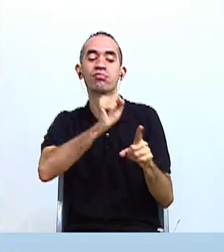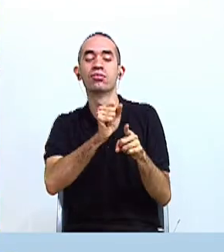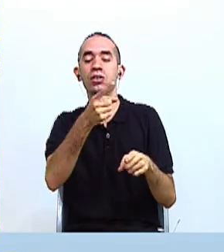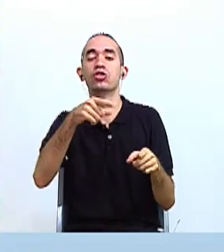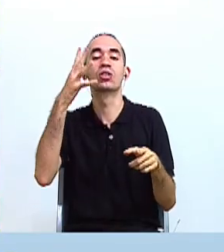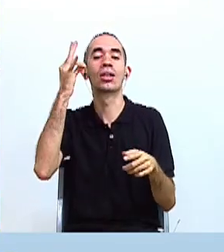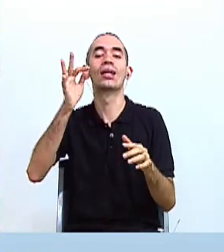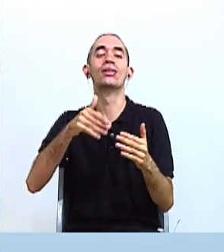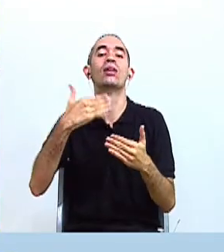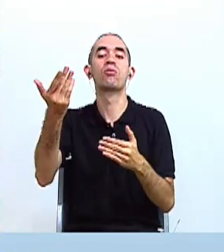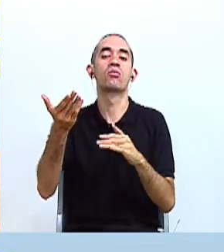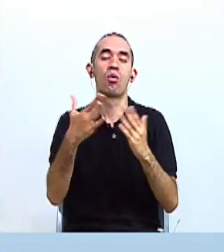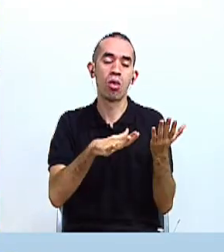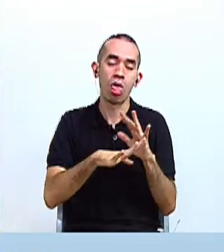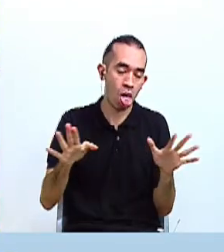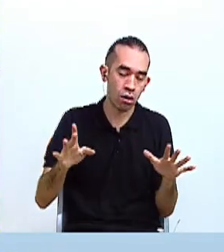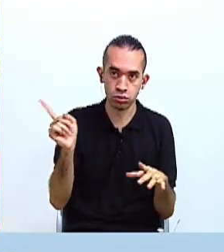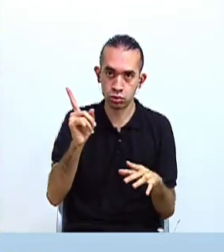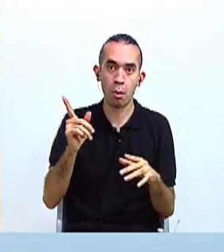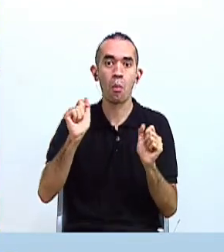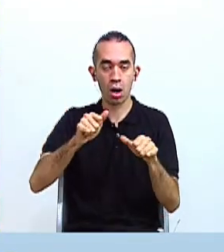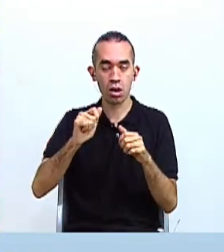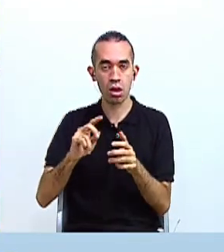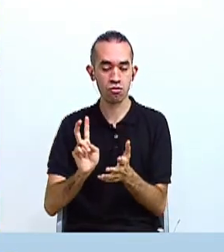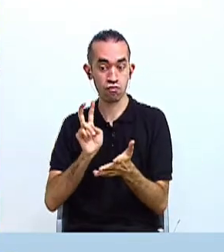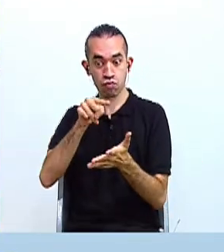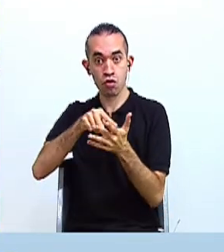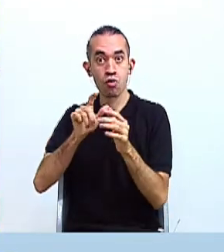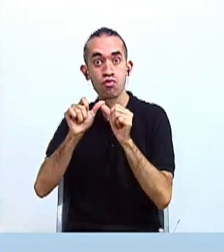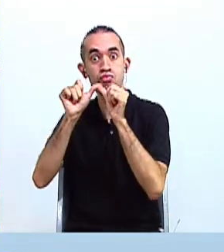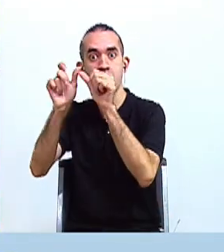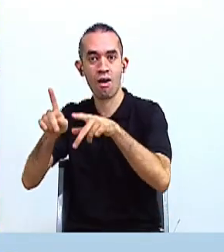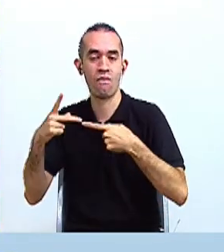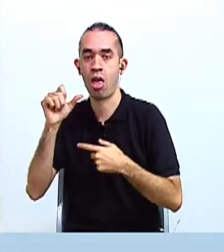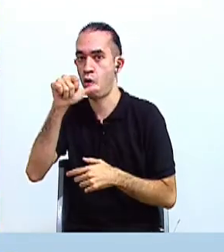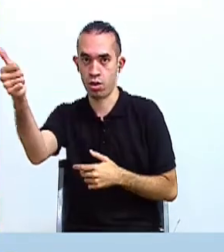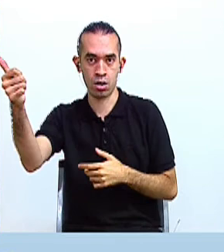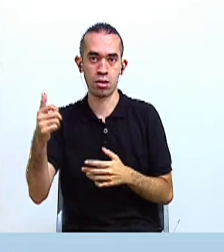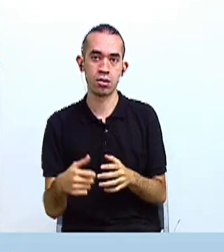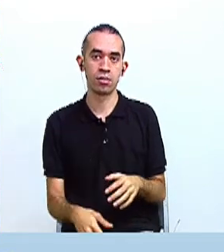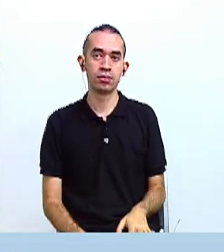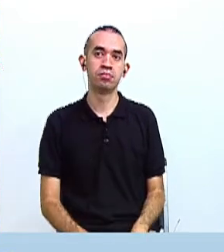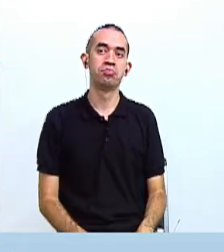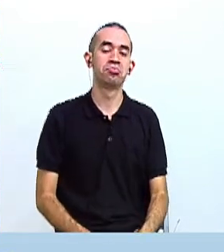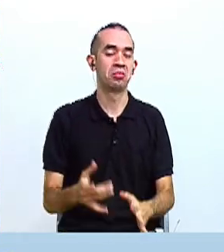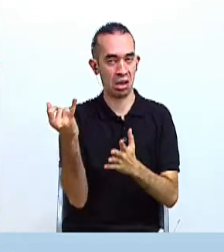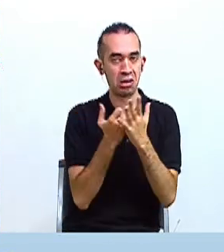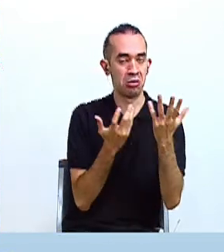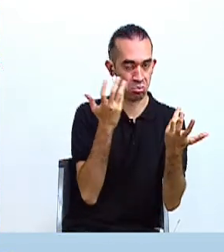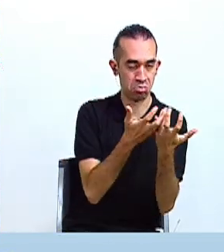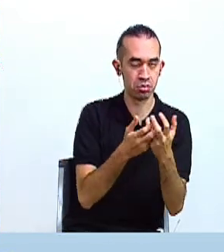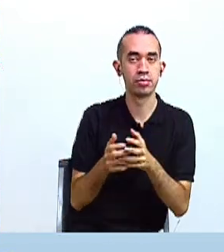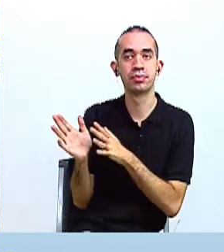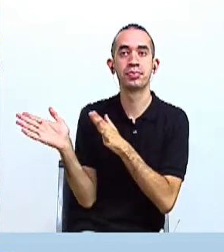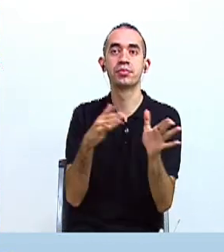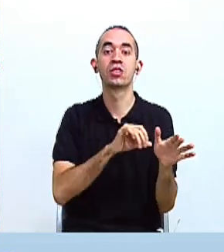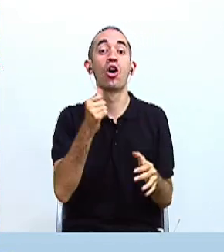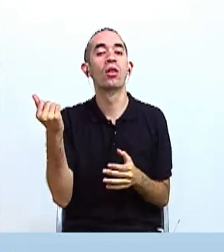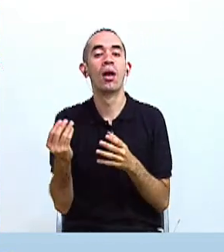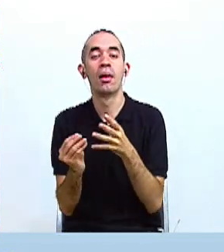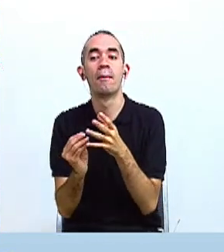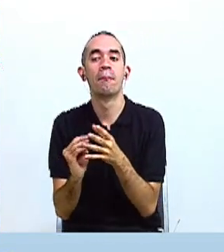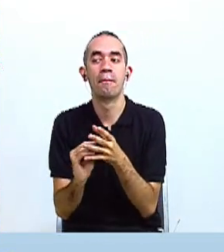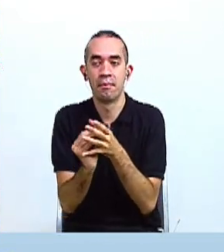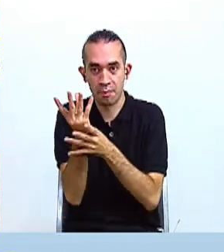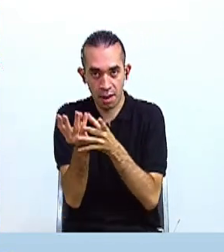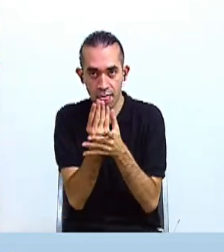funerario muy bien desarrollado. Otro elemento importante que queremos destacar en este momento son las plantas